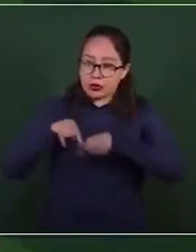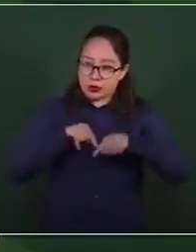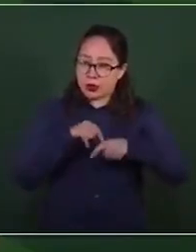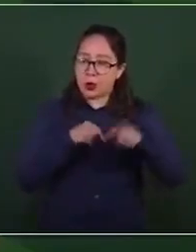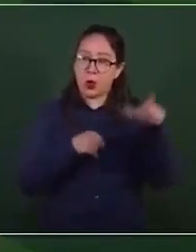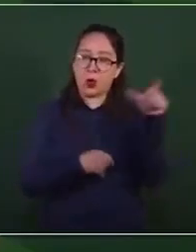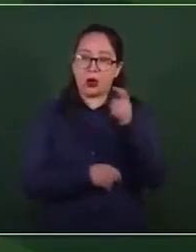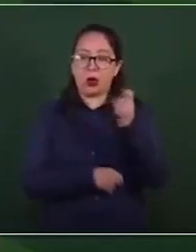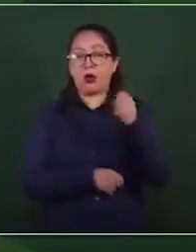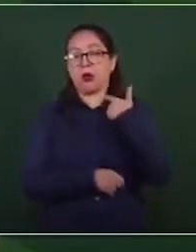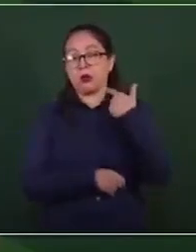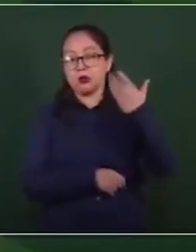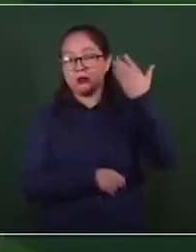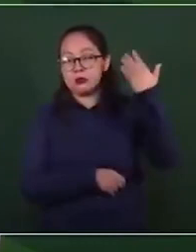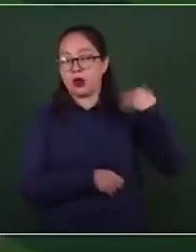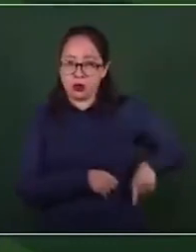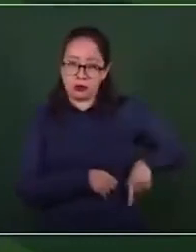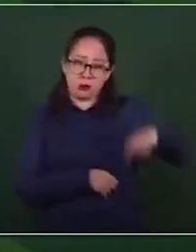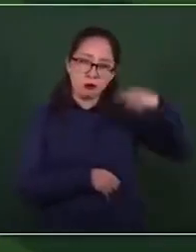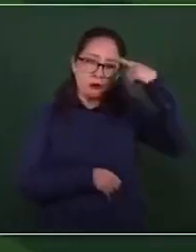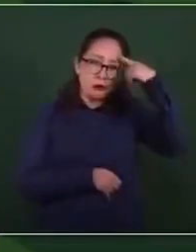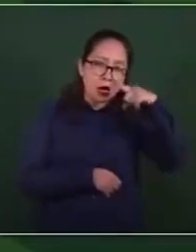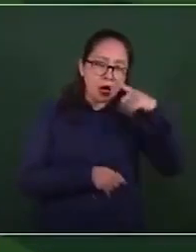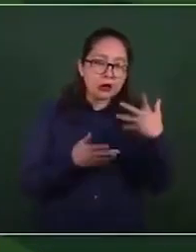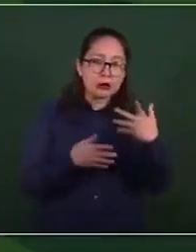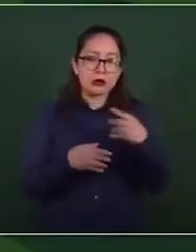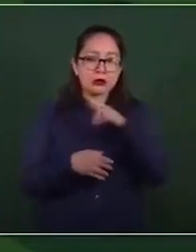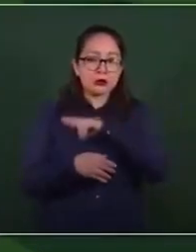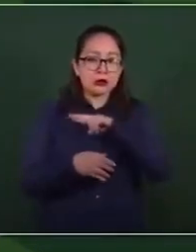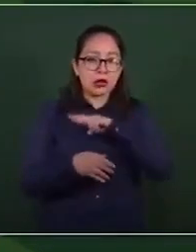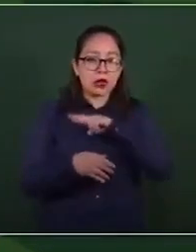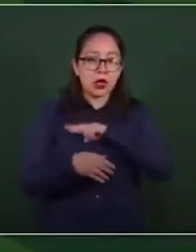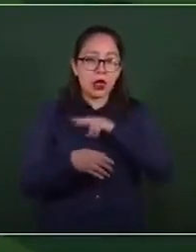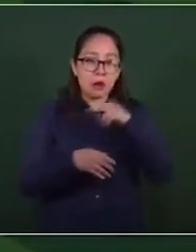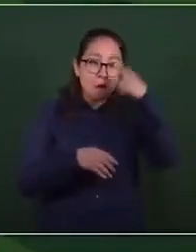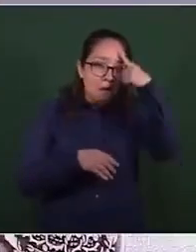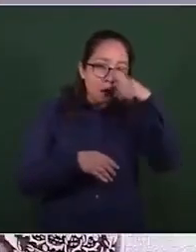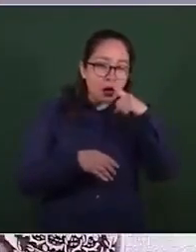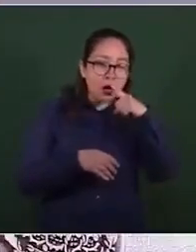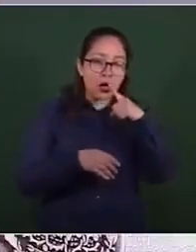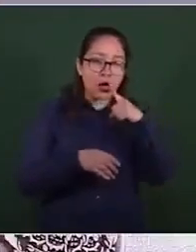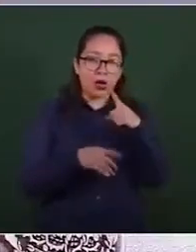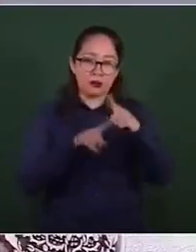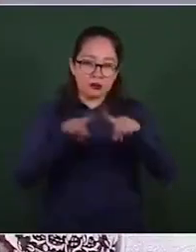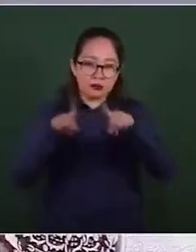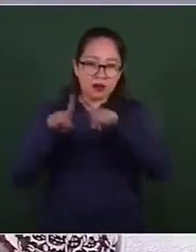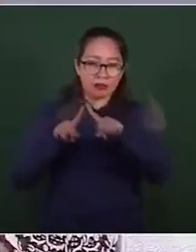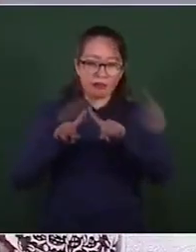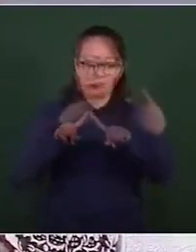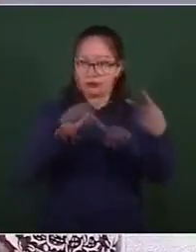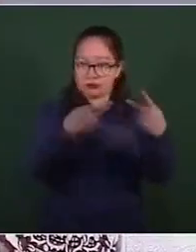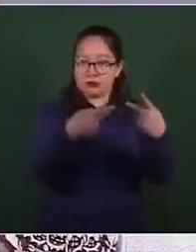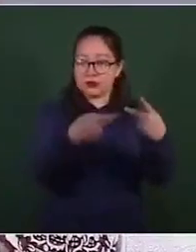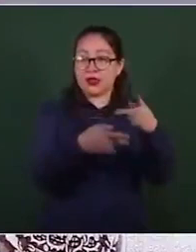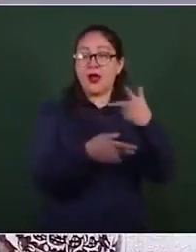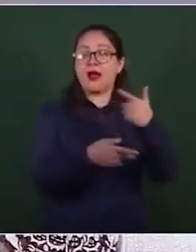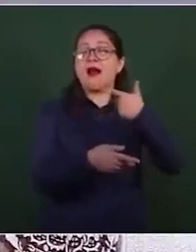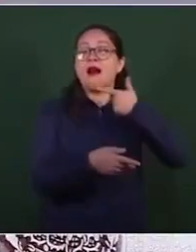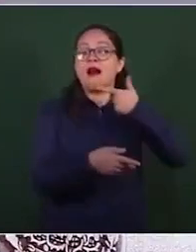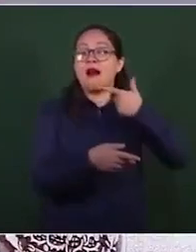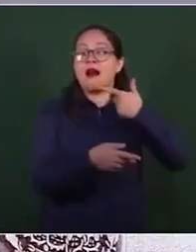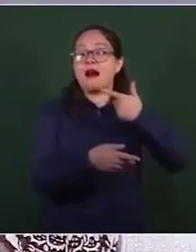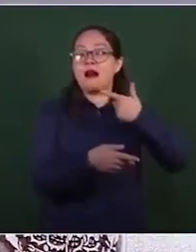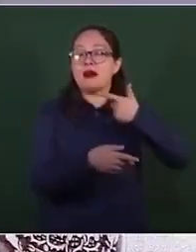neoliberal, para que el mercado de las gasolinas, de